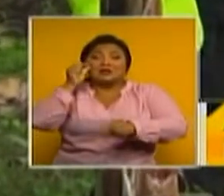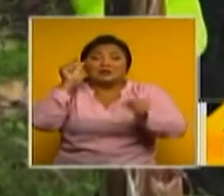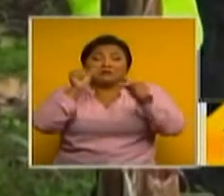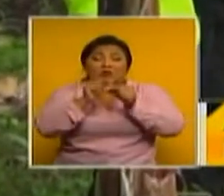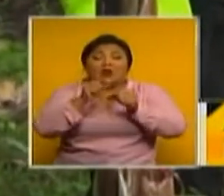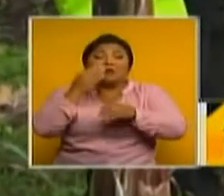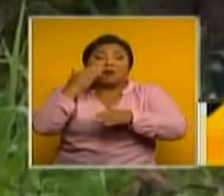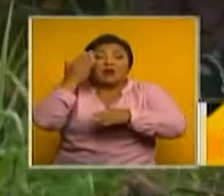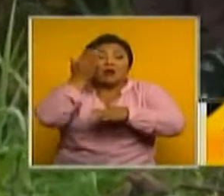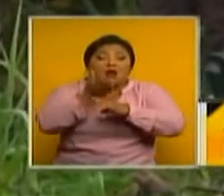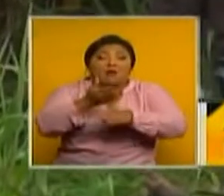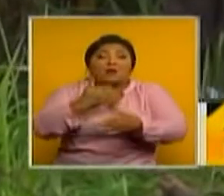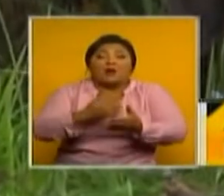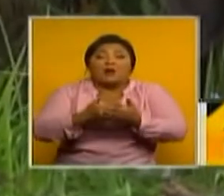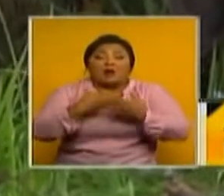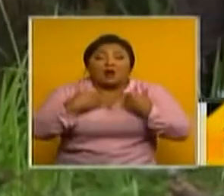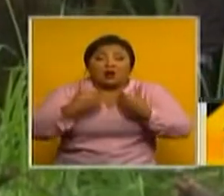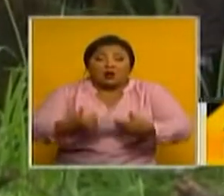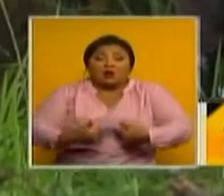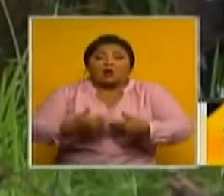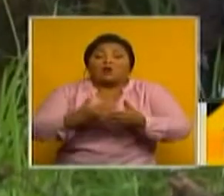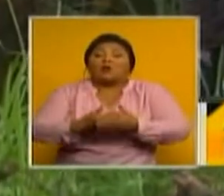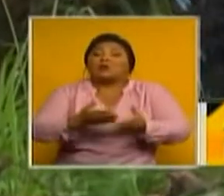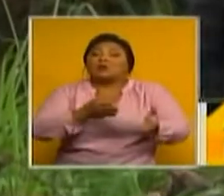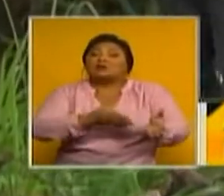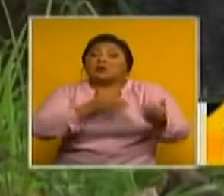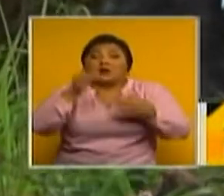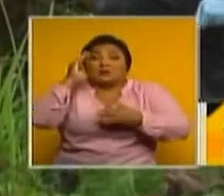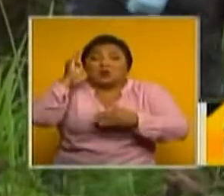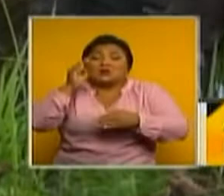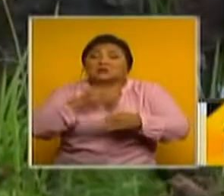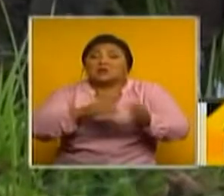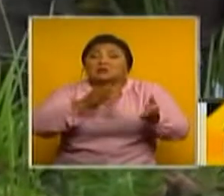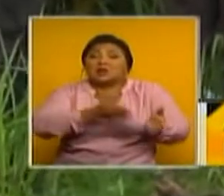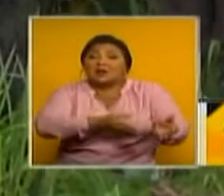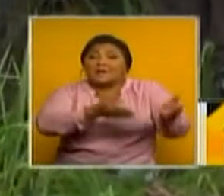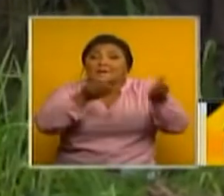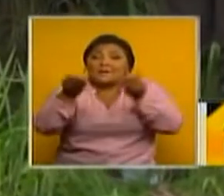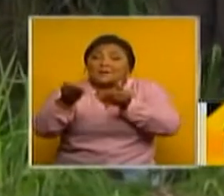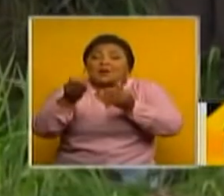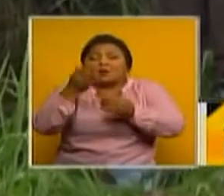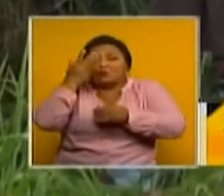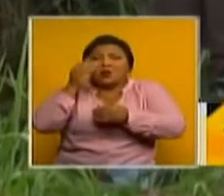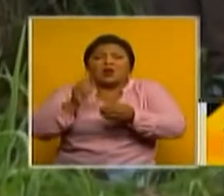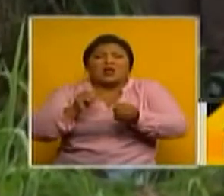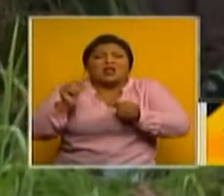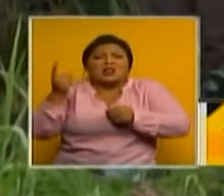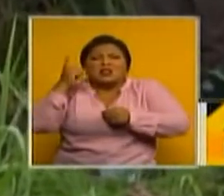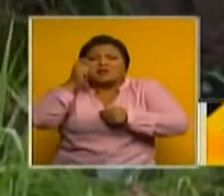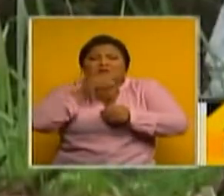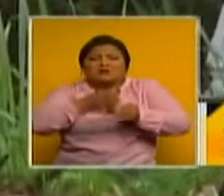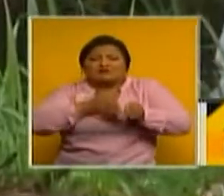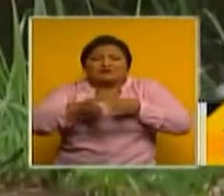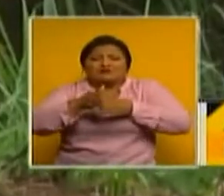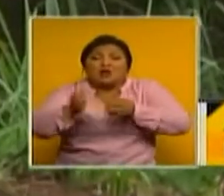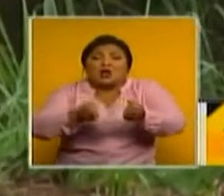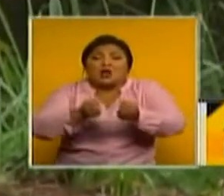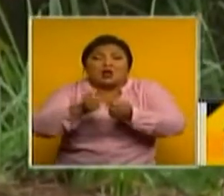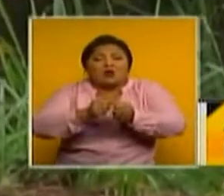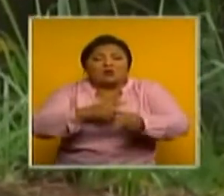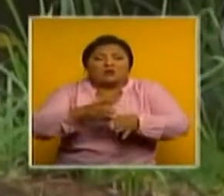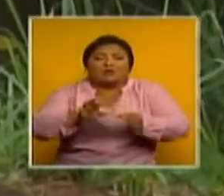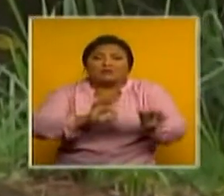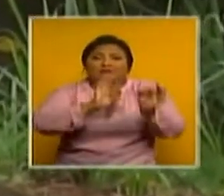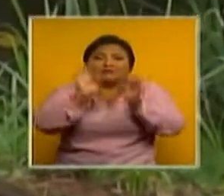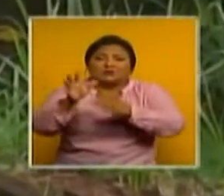levantar indicios. El cadáver fue llevado por los agentes de la policía a pie debido al poco acceso para los vehículos. Marta